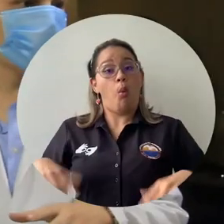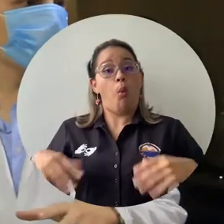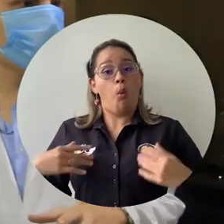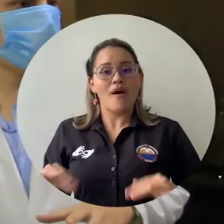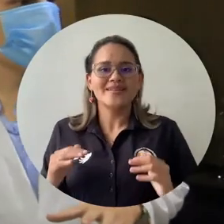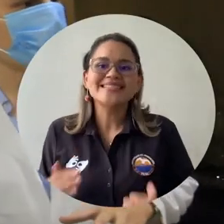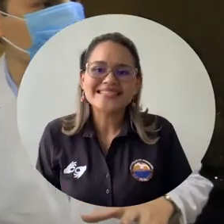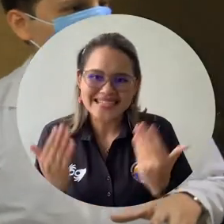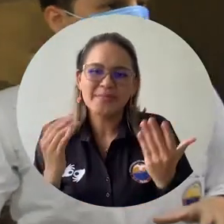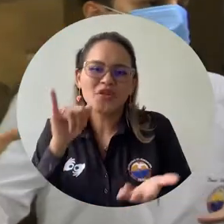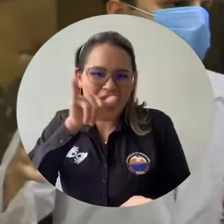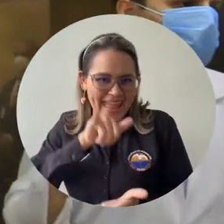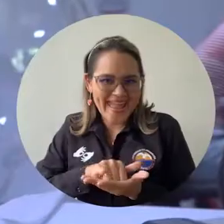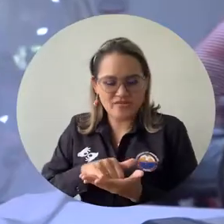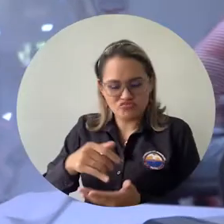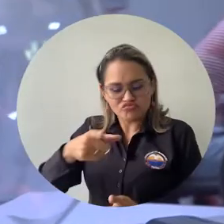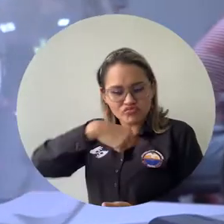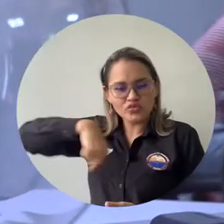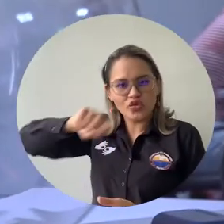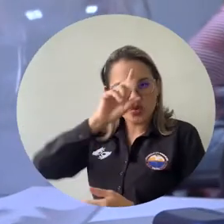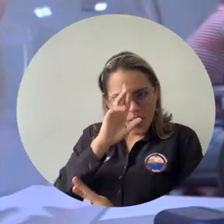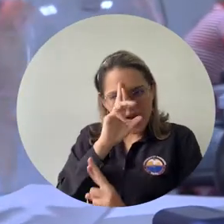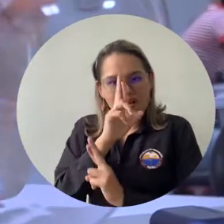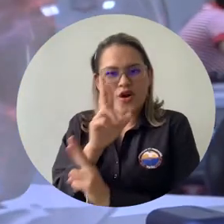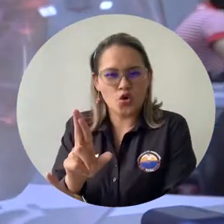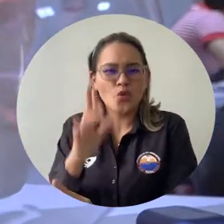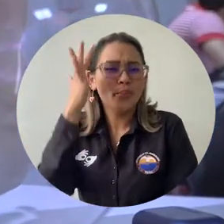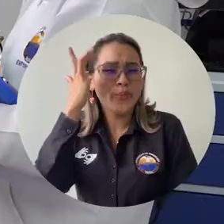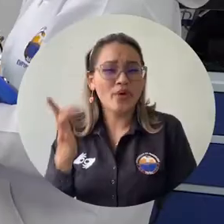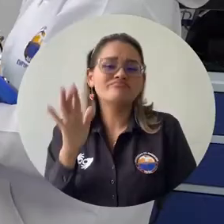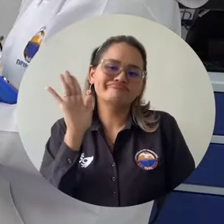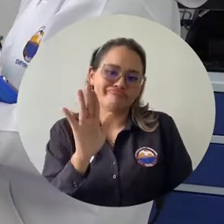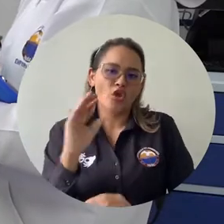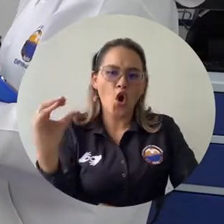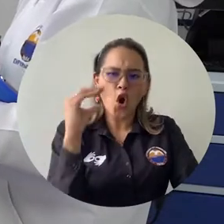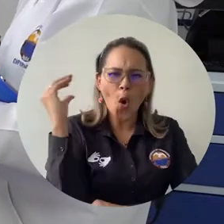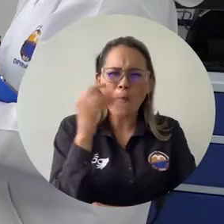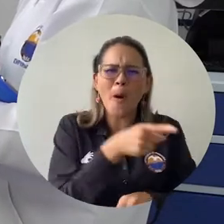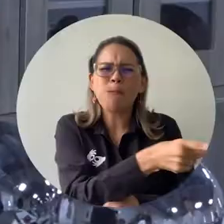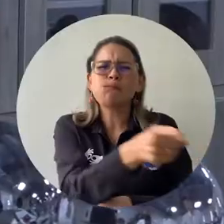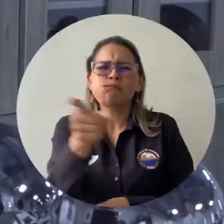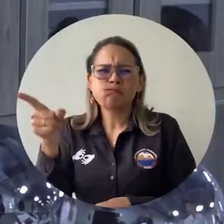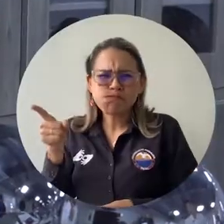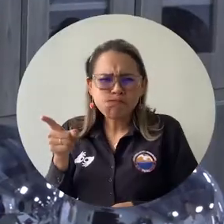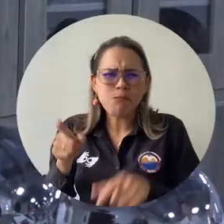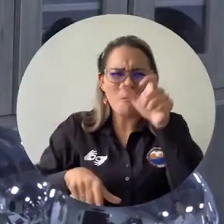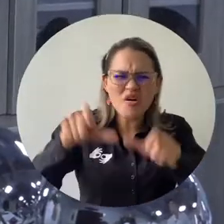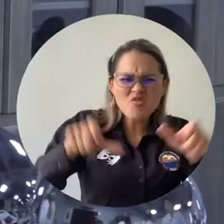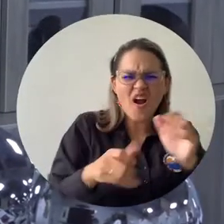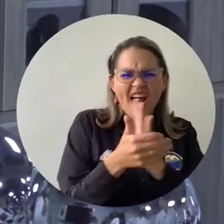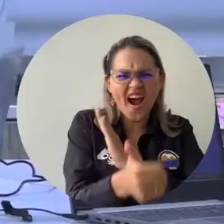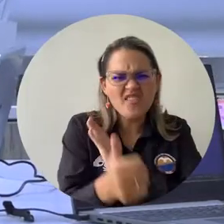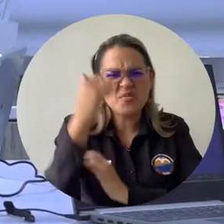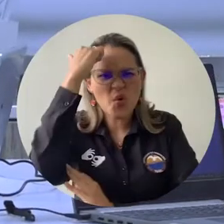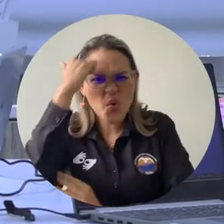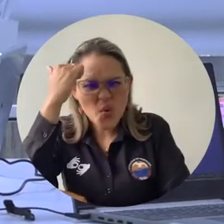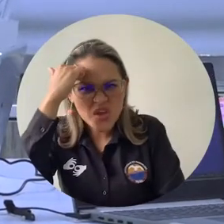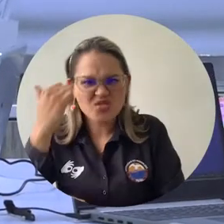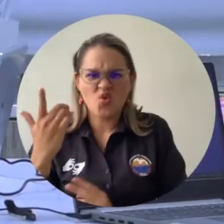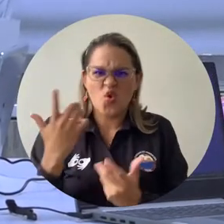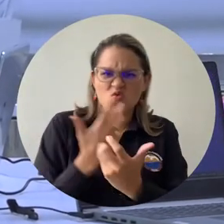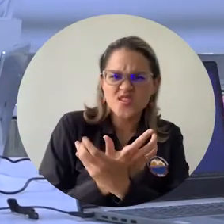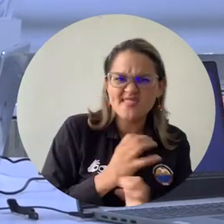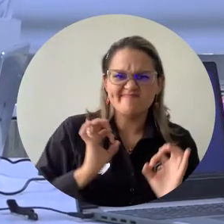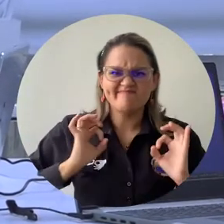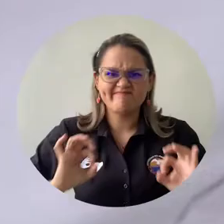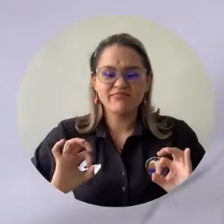de lo que hace la Academia de Ciencias es mostrar eso, es mostrar que Colombia está lleno de gente que es buen científico, que es buen